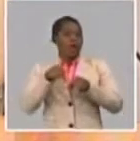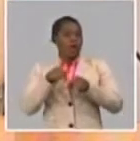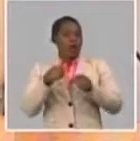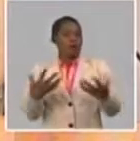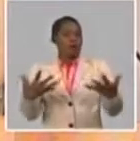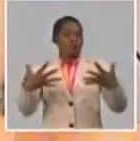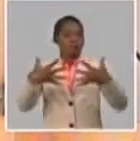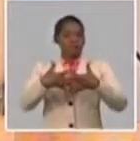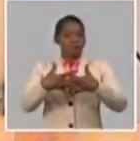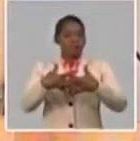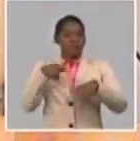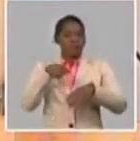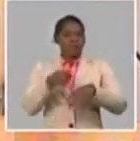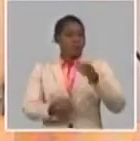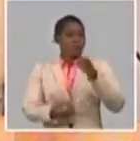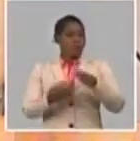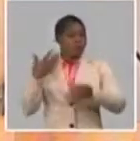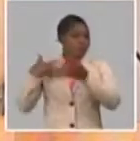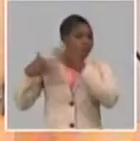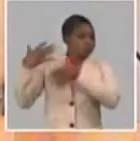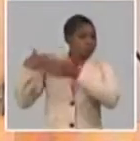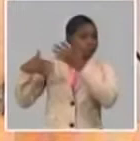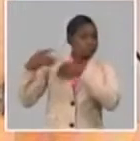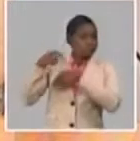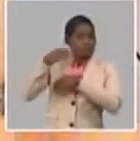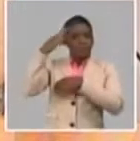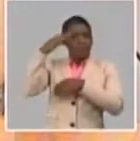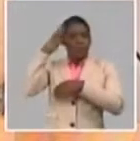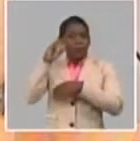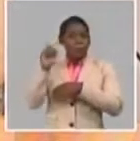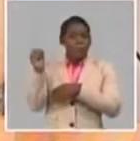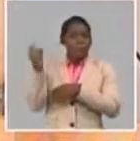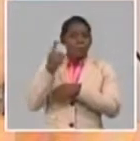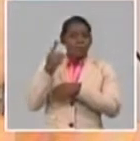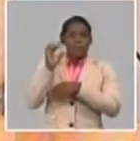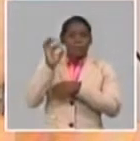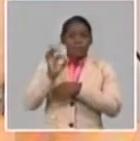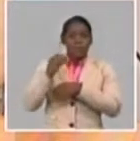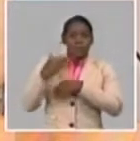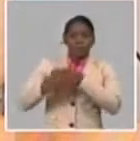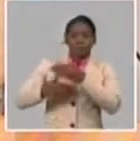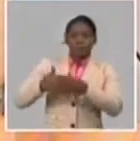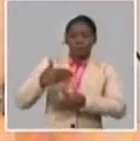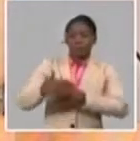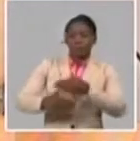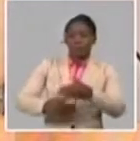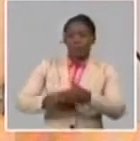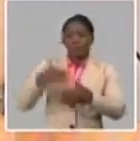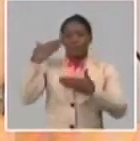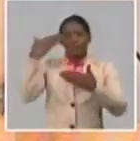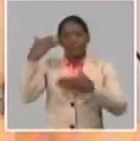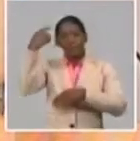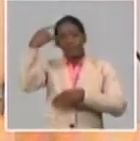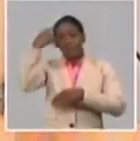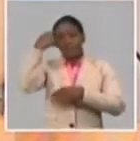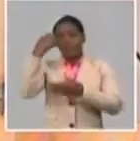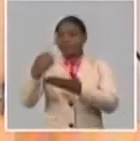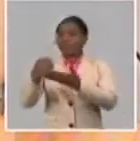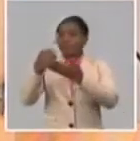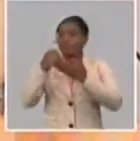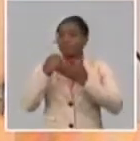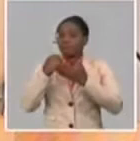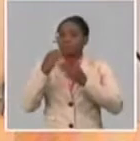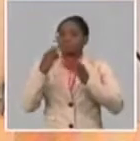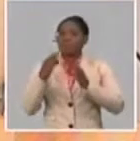Nació en 1968 en Cuba, con los primeros egresados de psicología, gracias al CHE, que fue quien recomendó